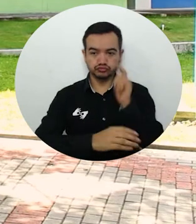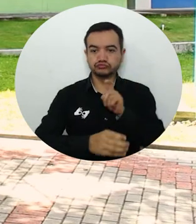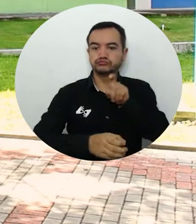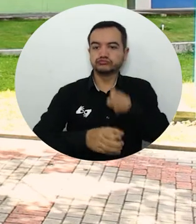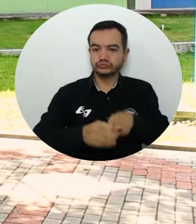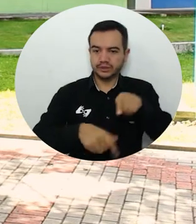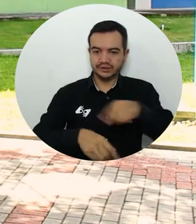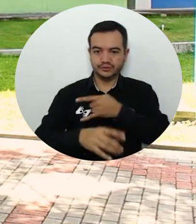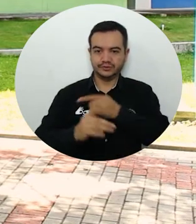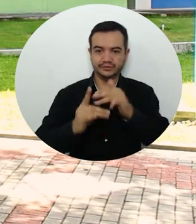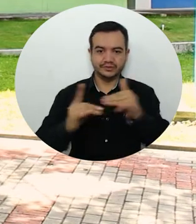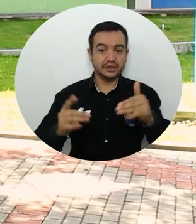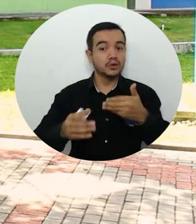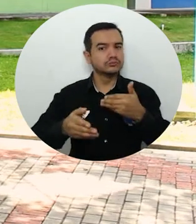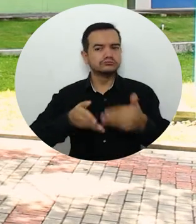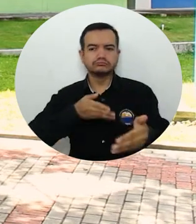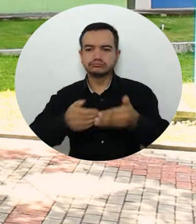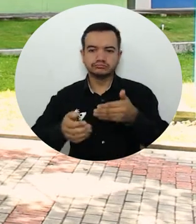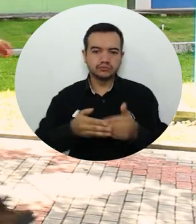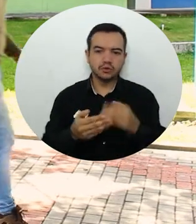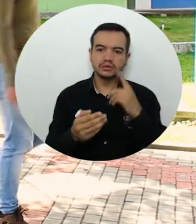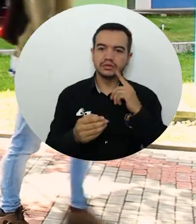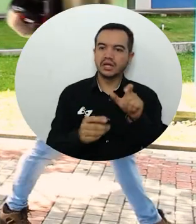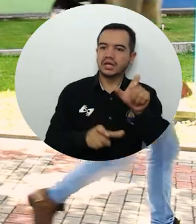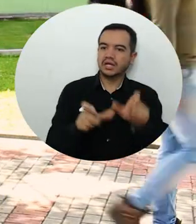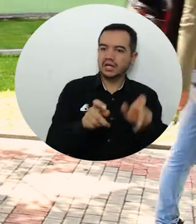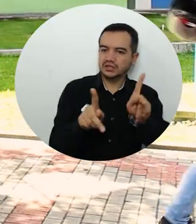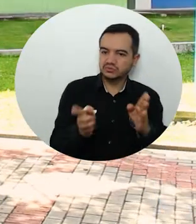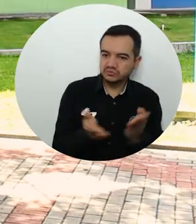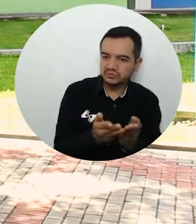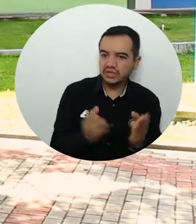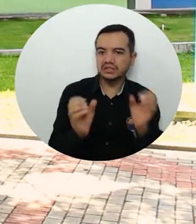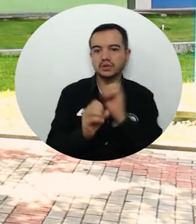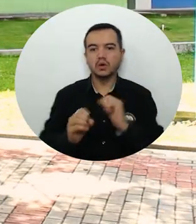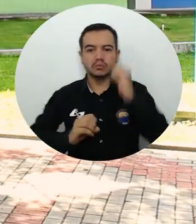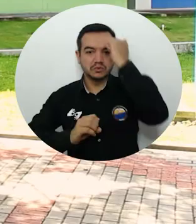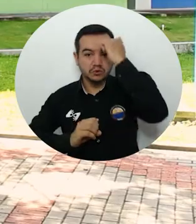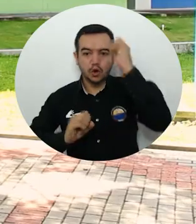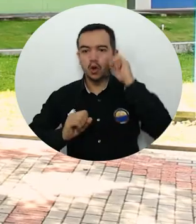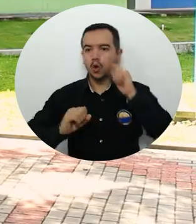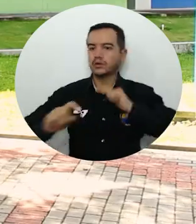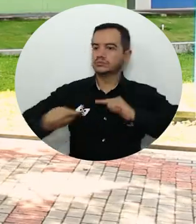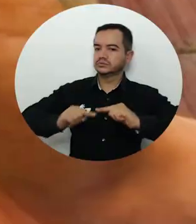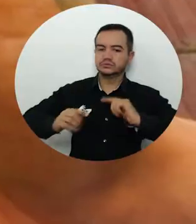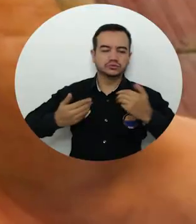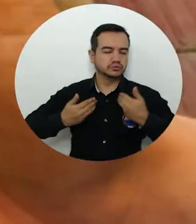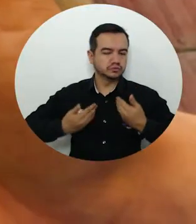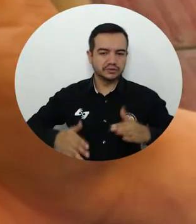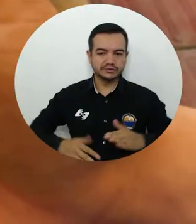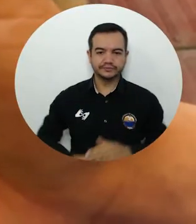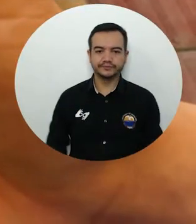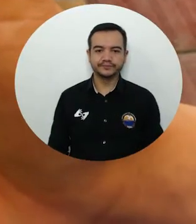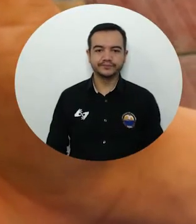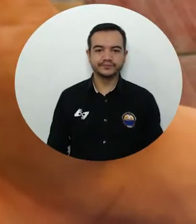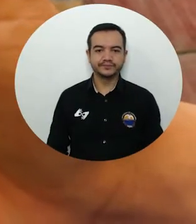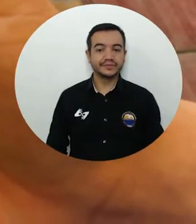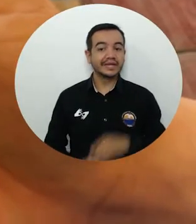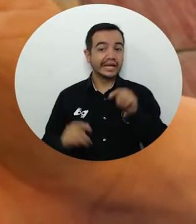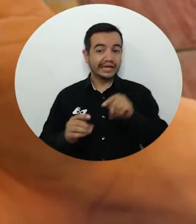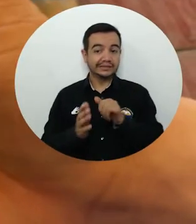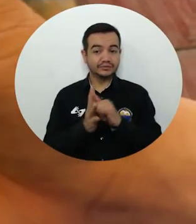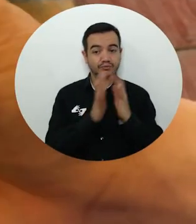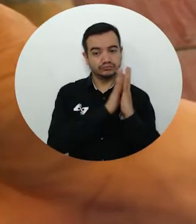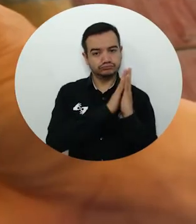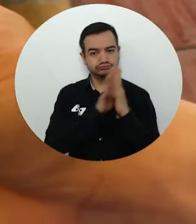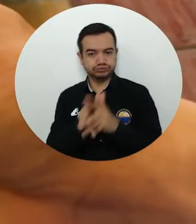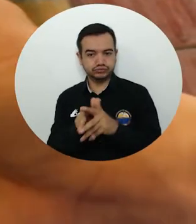universidad, de cualquier tipo de funcionario, puede ser estudiante, puede ser docente, puede ser administrativo. La iniciativa basada en una